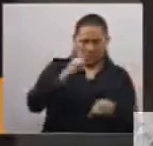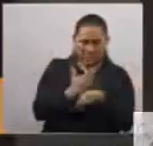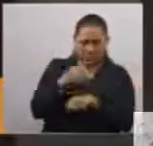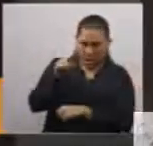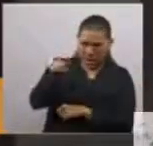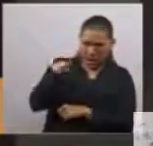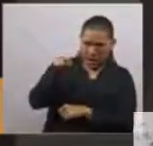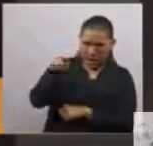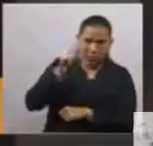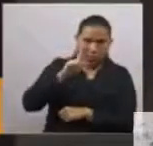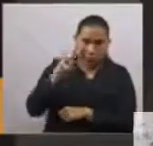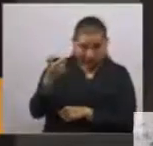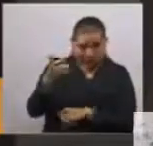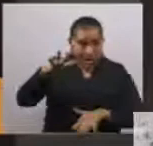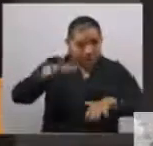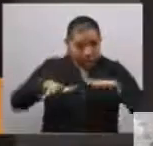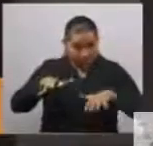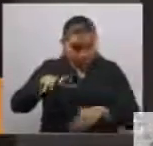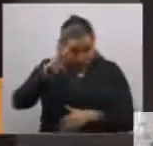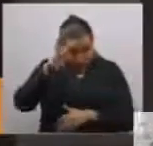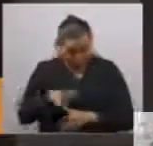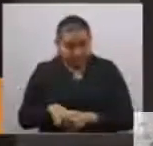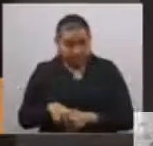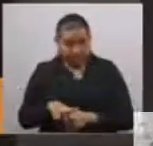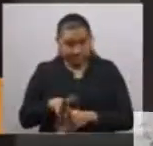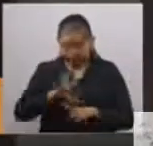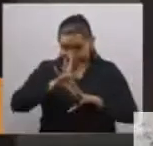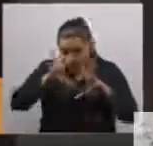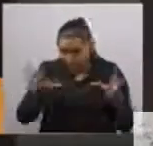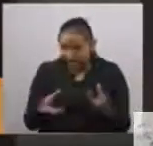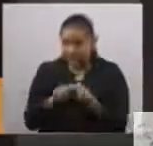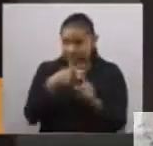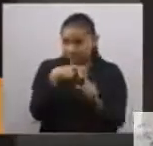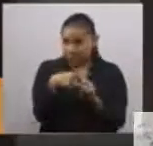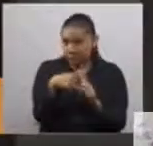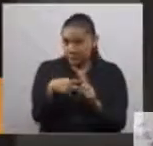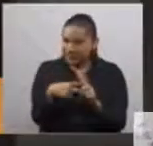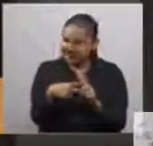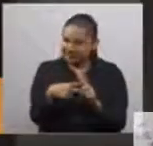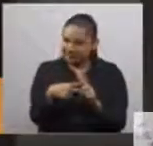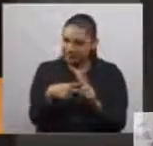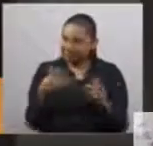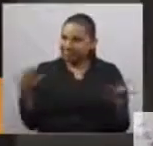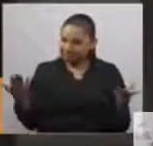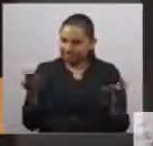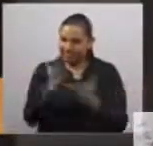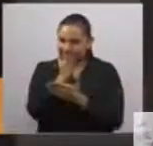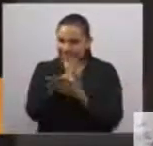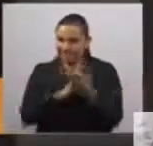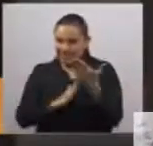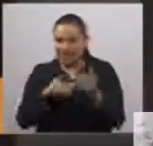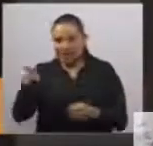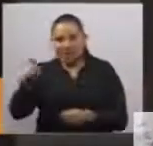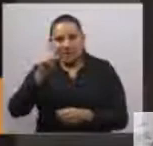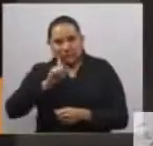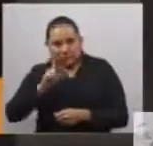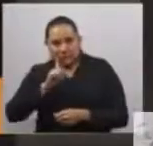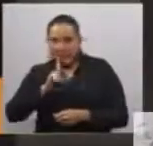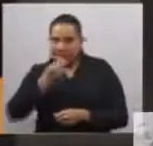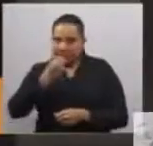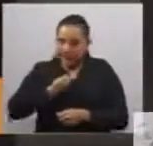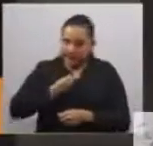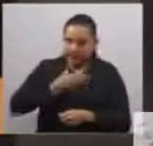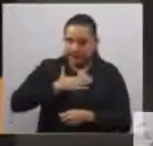de ello, en esta Cámara de Diputadas y Diputados hemos emprendido el camino legislativo para reconocer